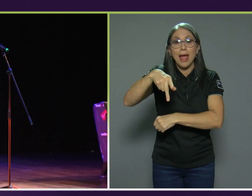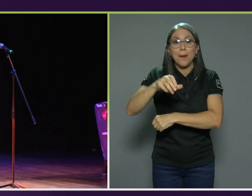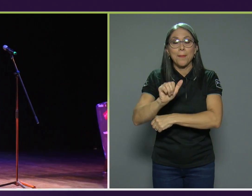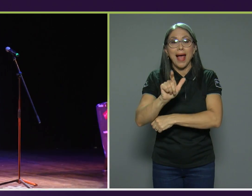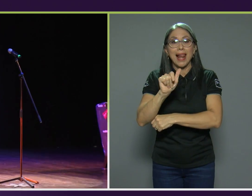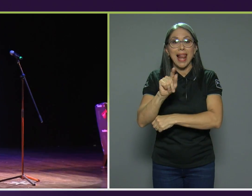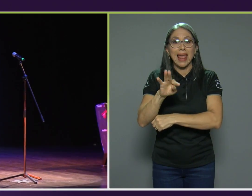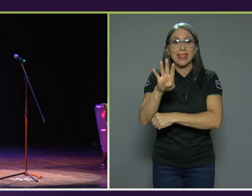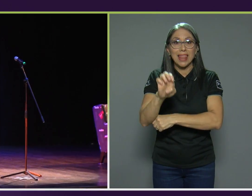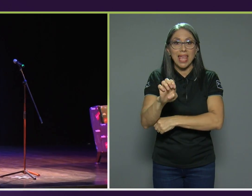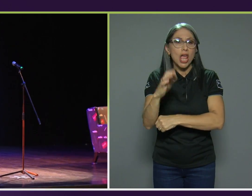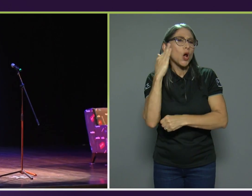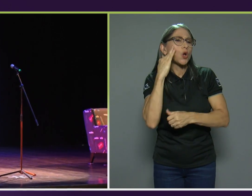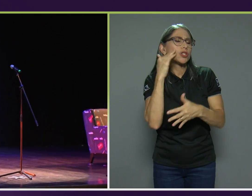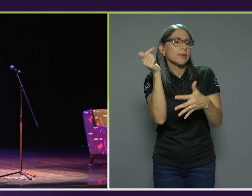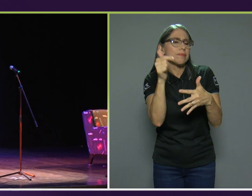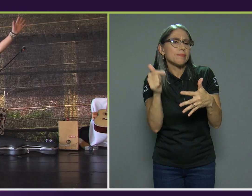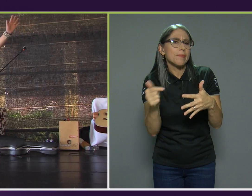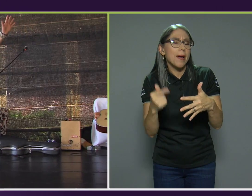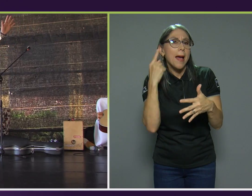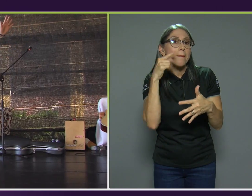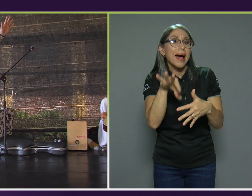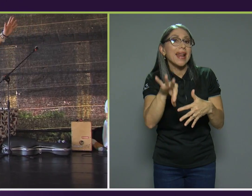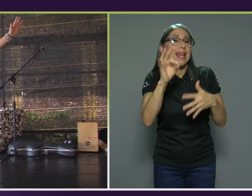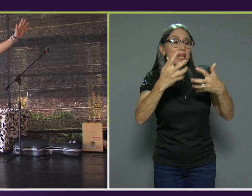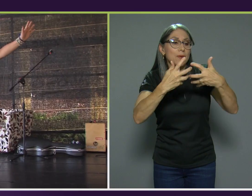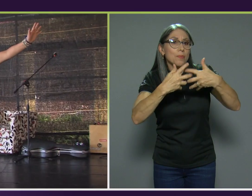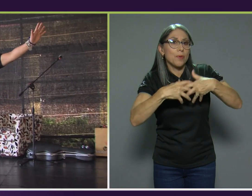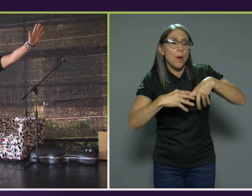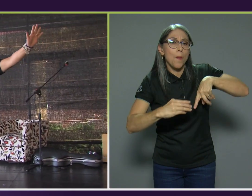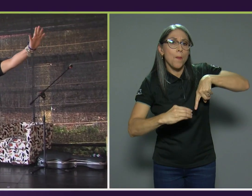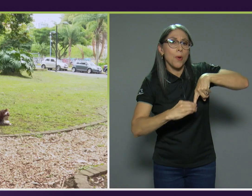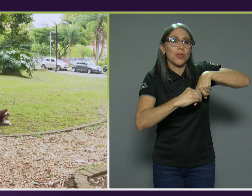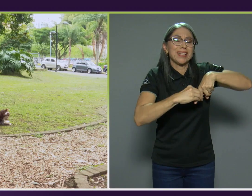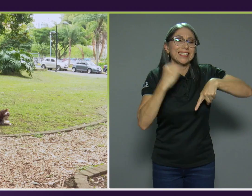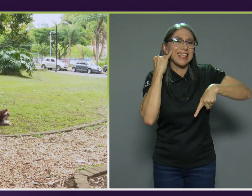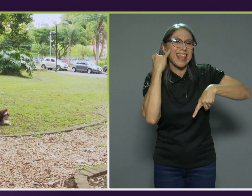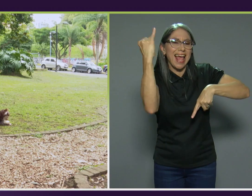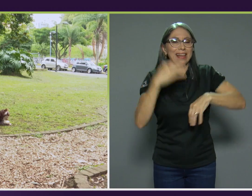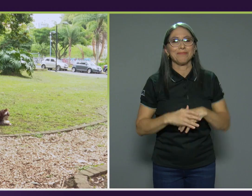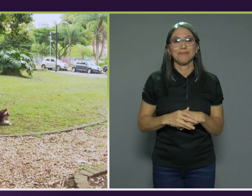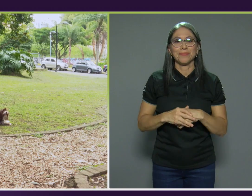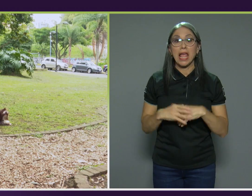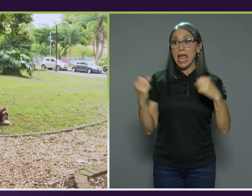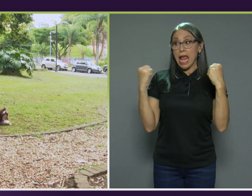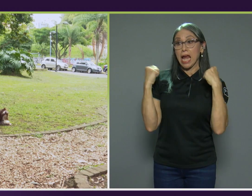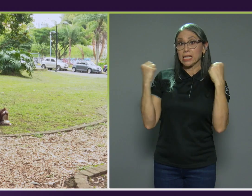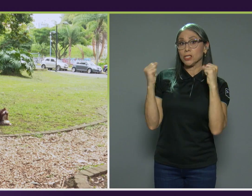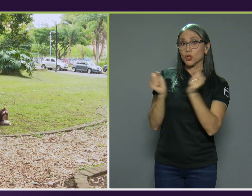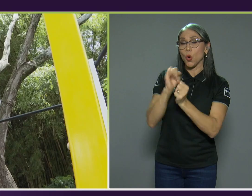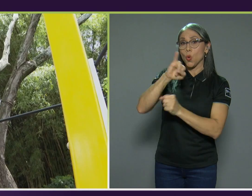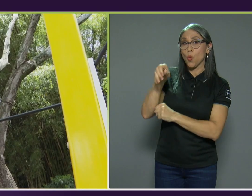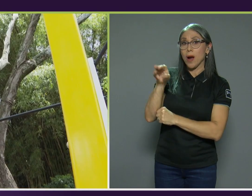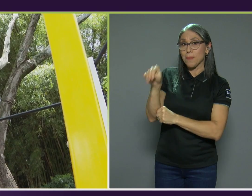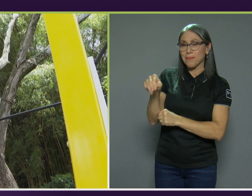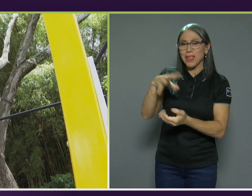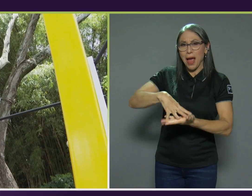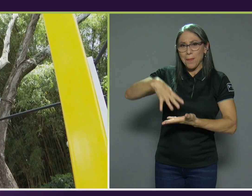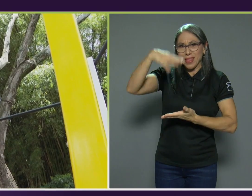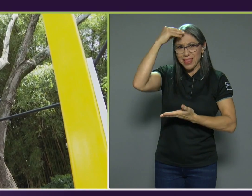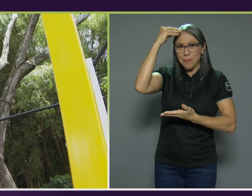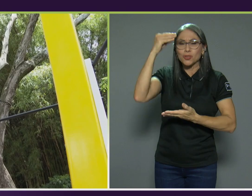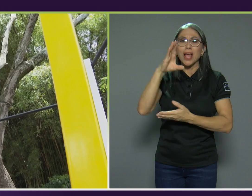primeros pasos para elegir la prótesis ideal. En ejercicios con Juanma aprendimos ejercicios de